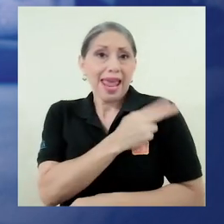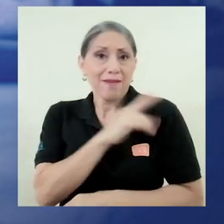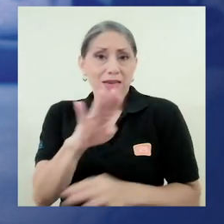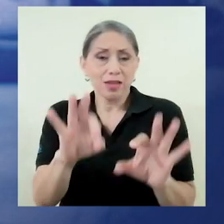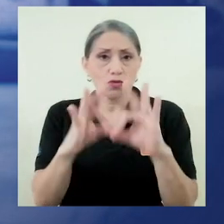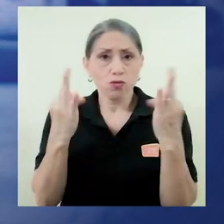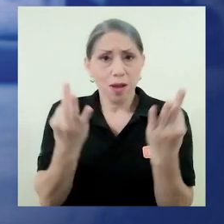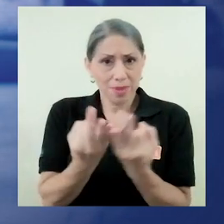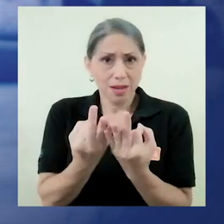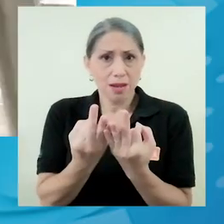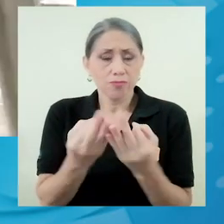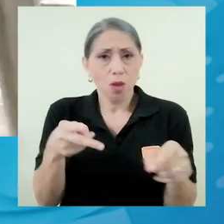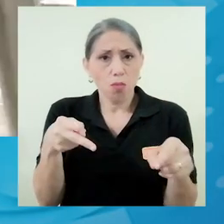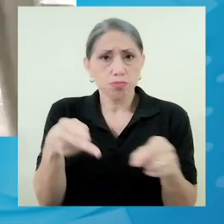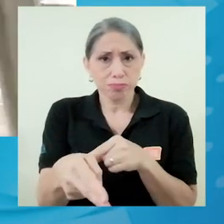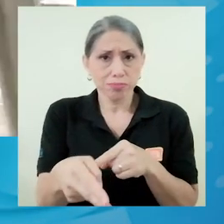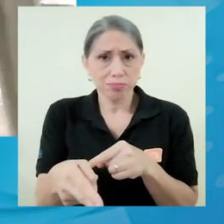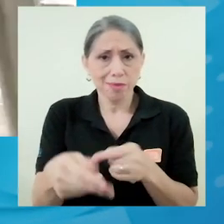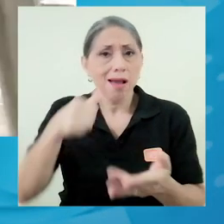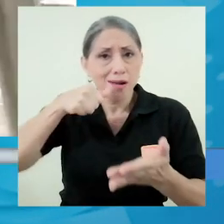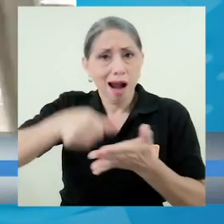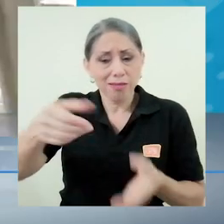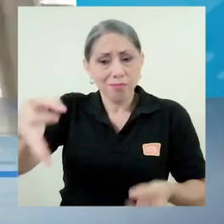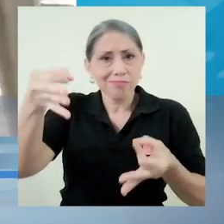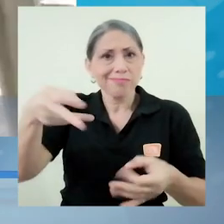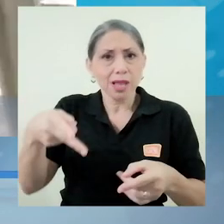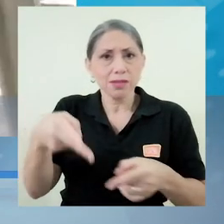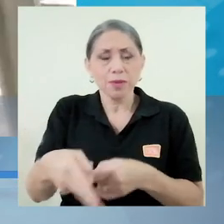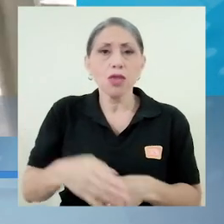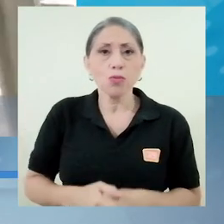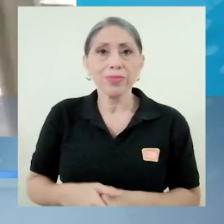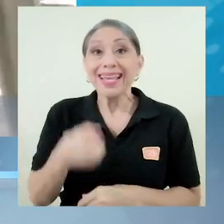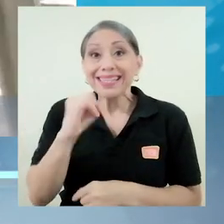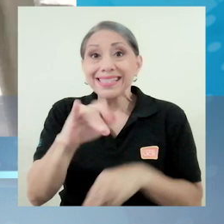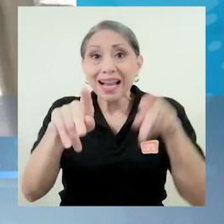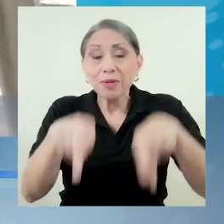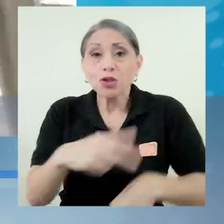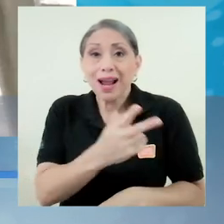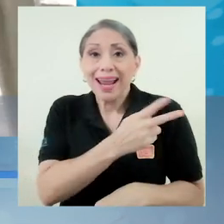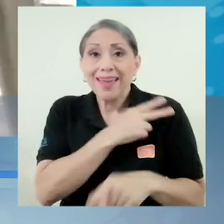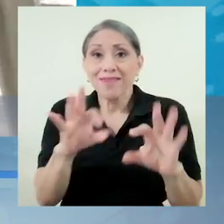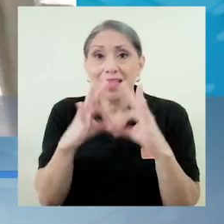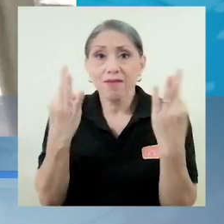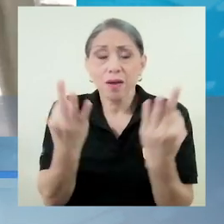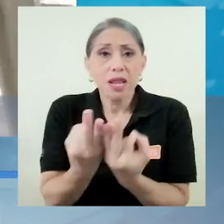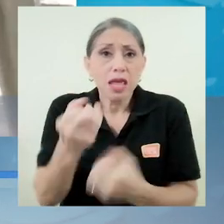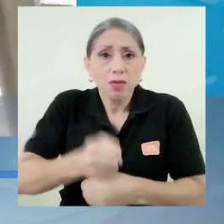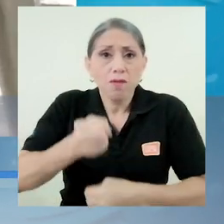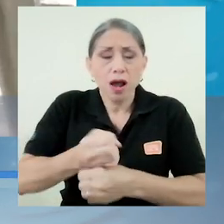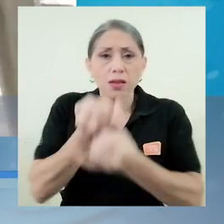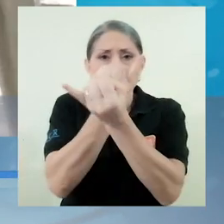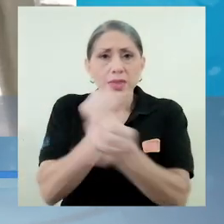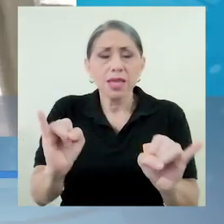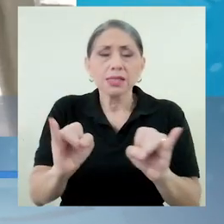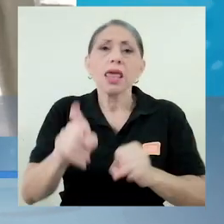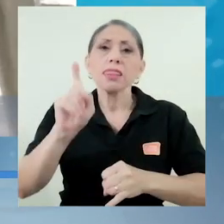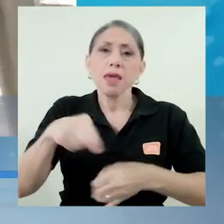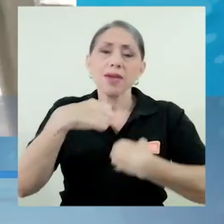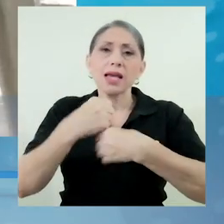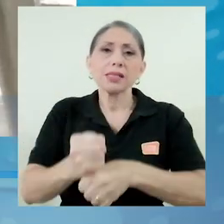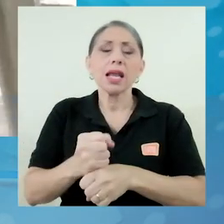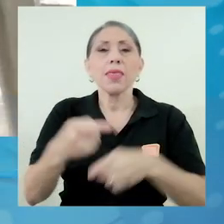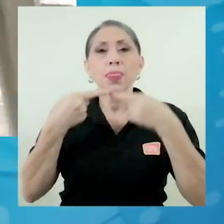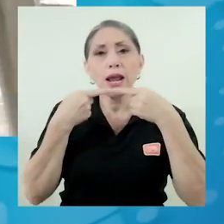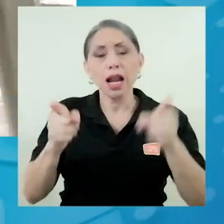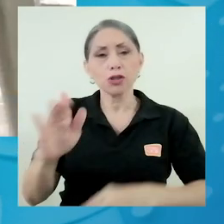de la jefatura del grupo familiar y en caso de que la persona jefa del grupo familiar sea trabajador independiente, una